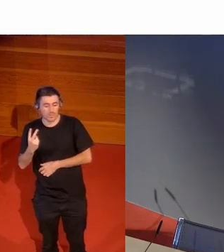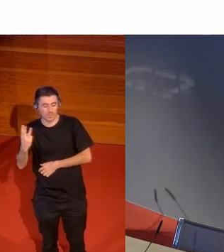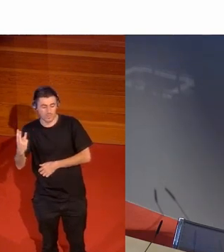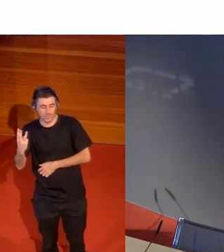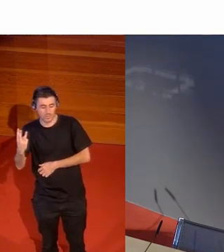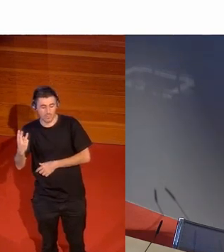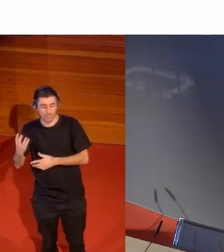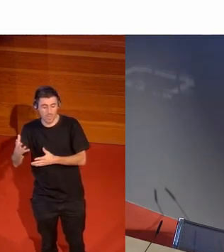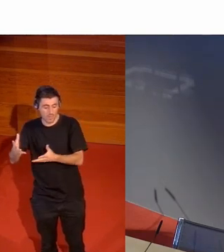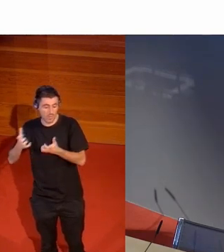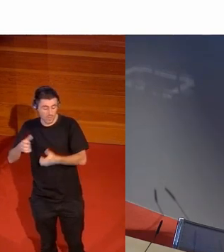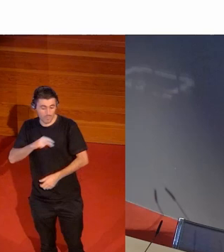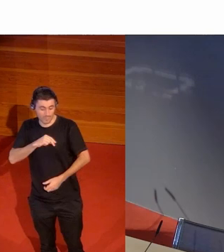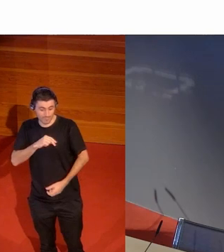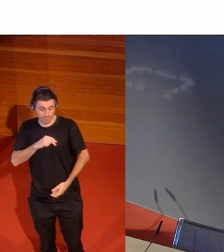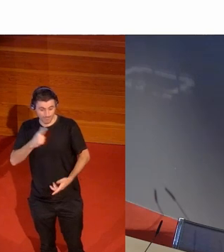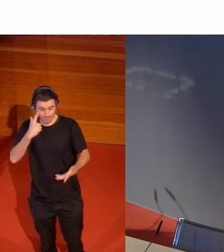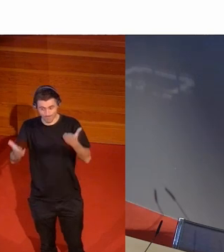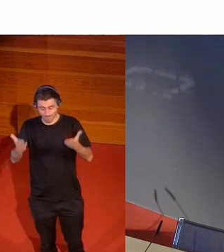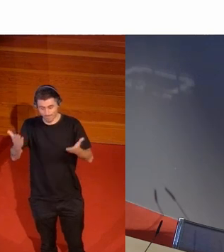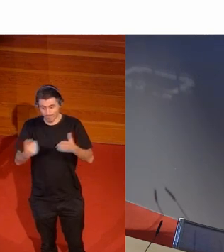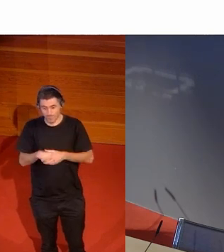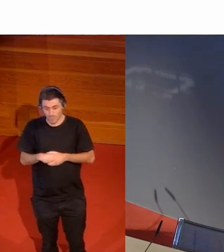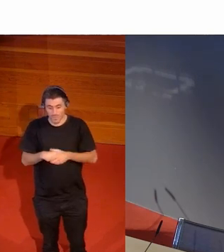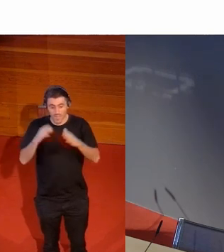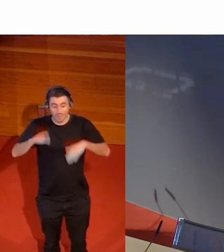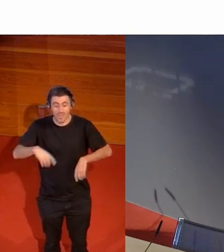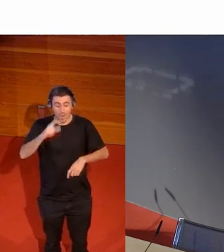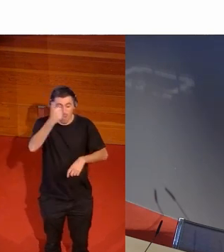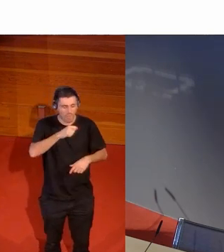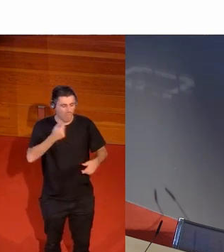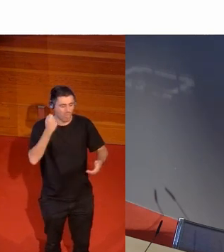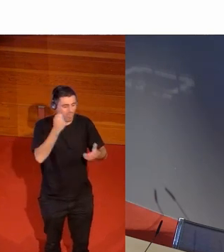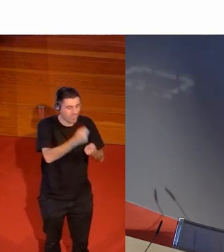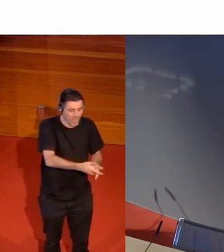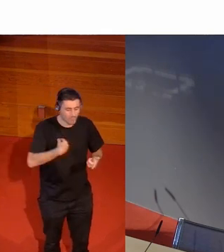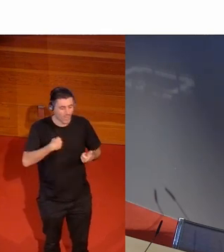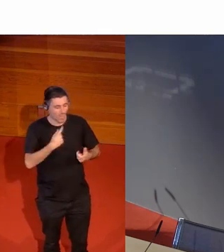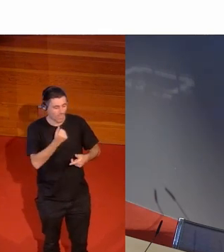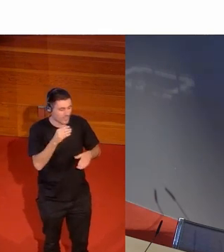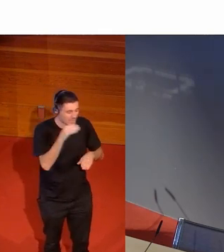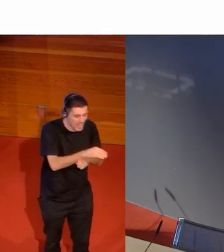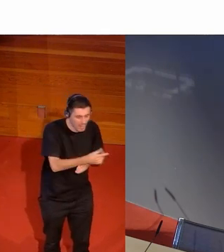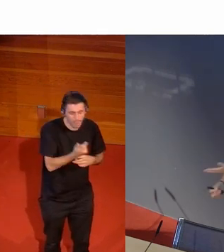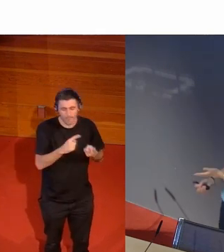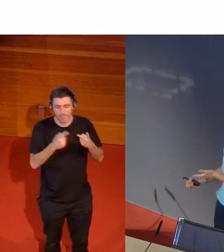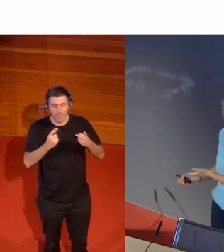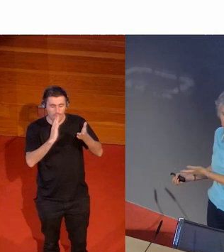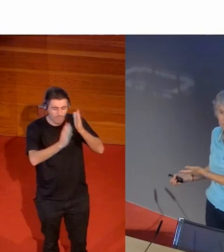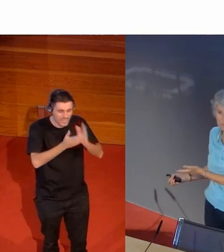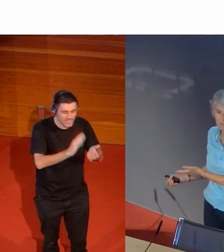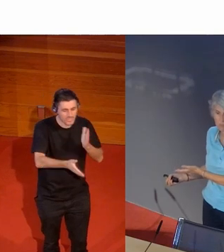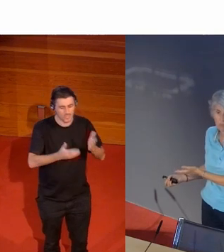los mismos medios equipación dinero patrocinadores fisios nutricionistas etcétera durante tanto tiempo a